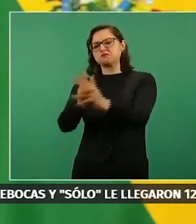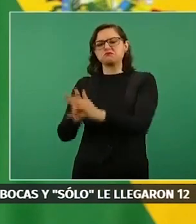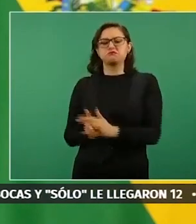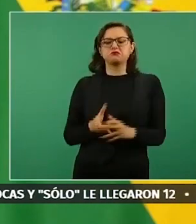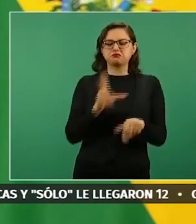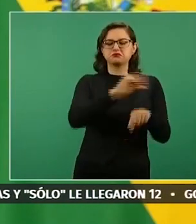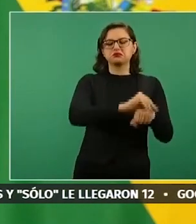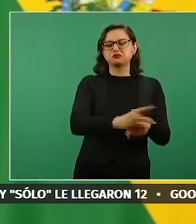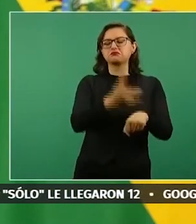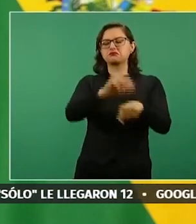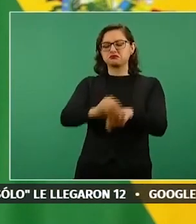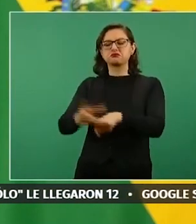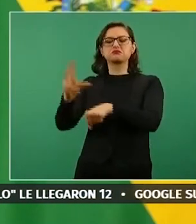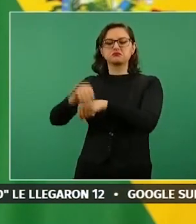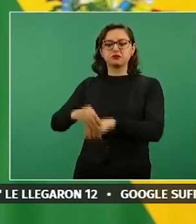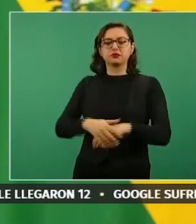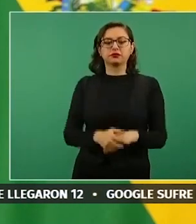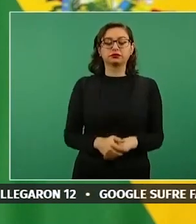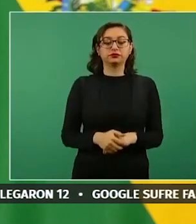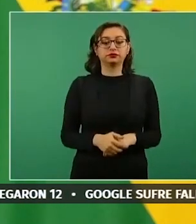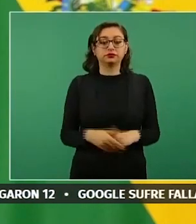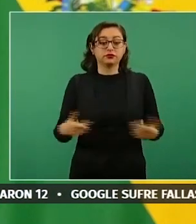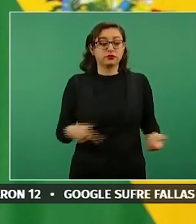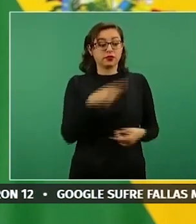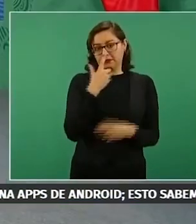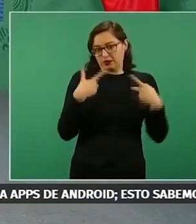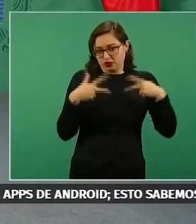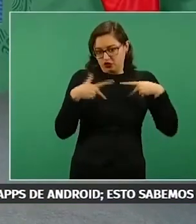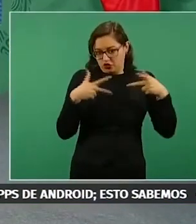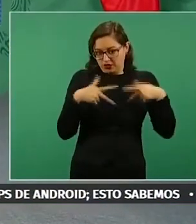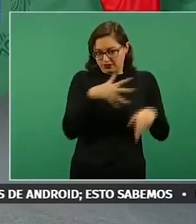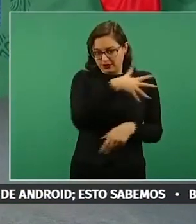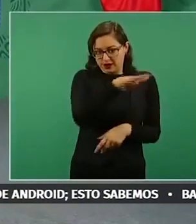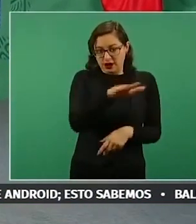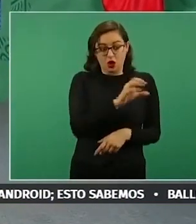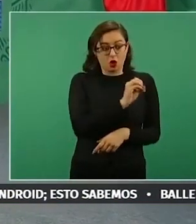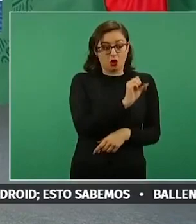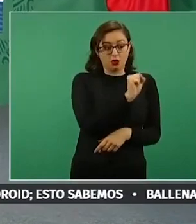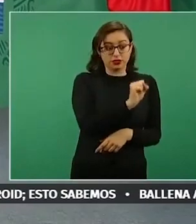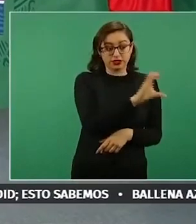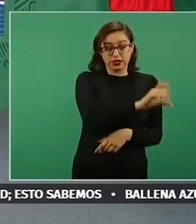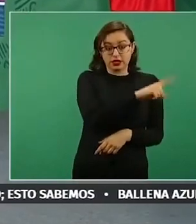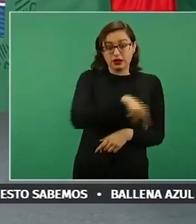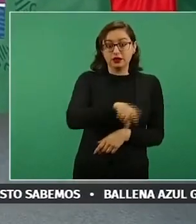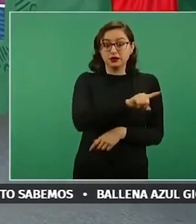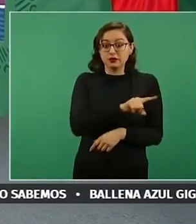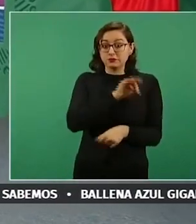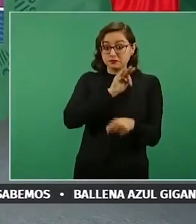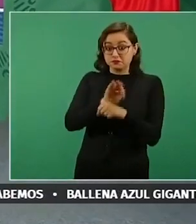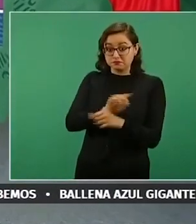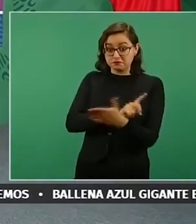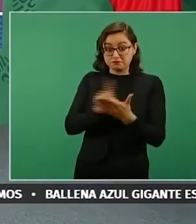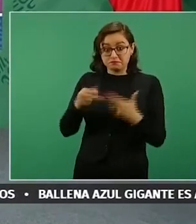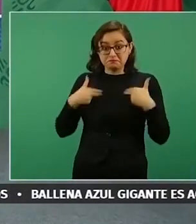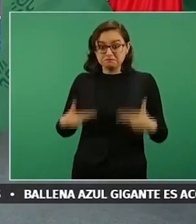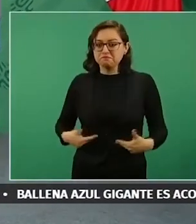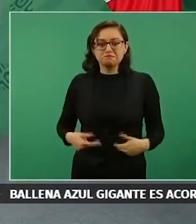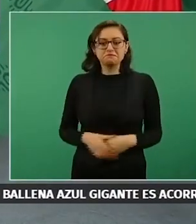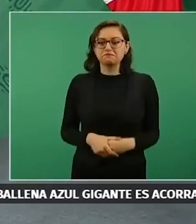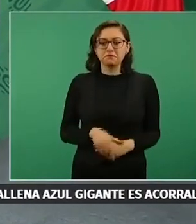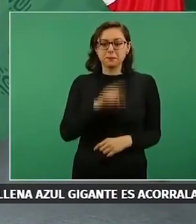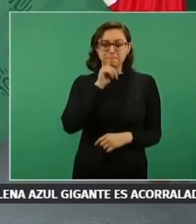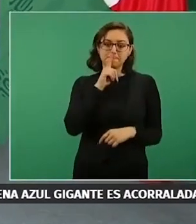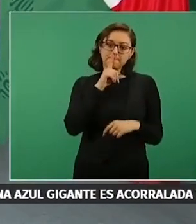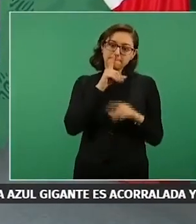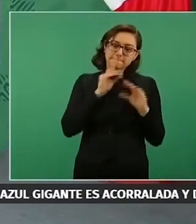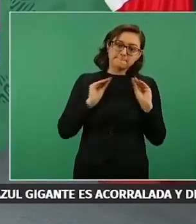Los defensores de derechos humanos se quedaron callados ante las masacres,